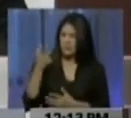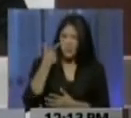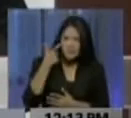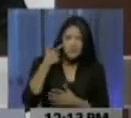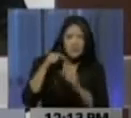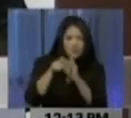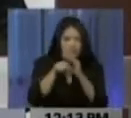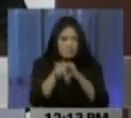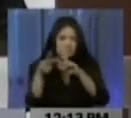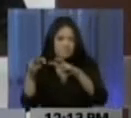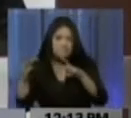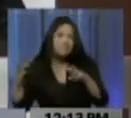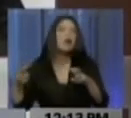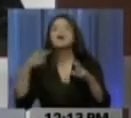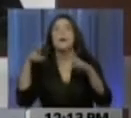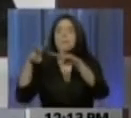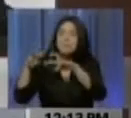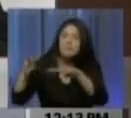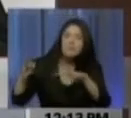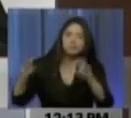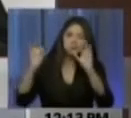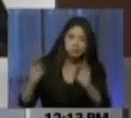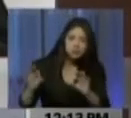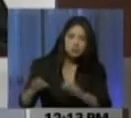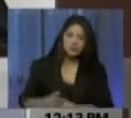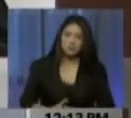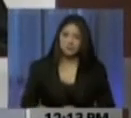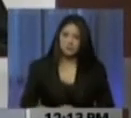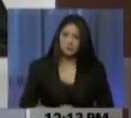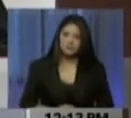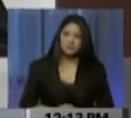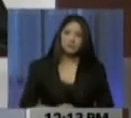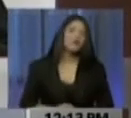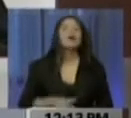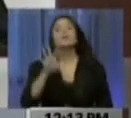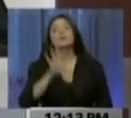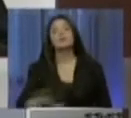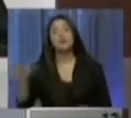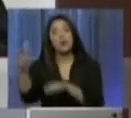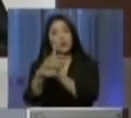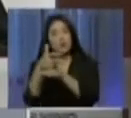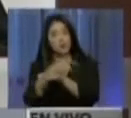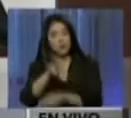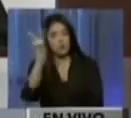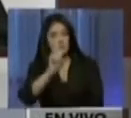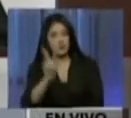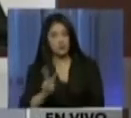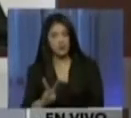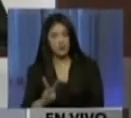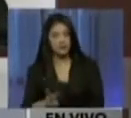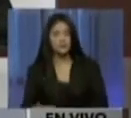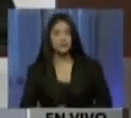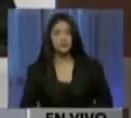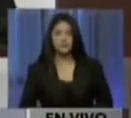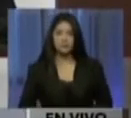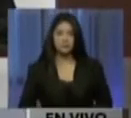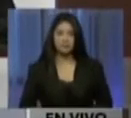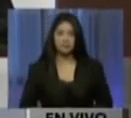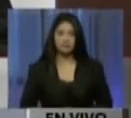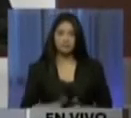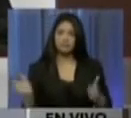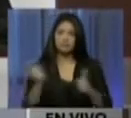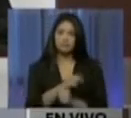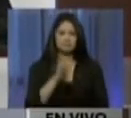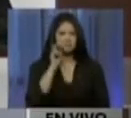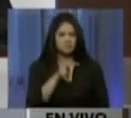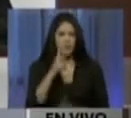contrainteligencia y de investigaciones estratégicas ejecutadas por el Estado venezolano. En las que detectamos el